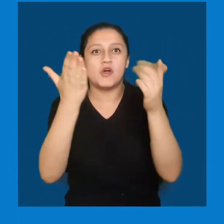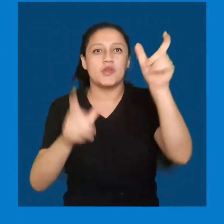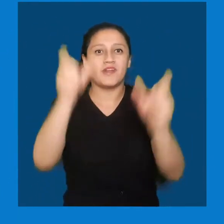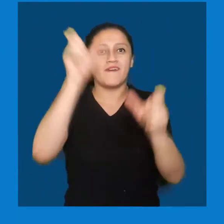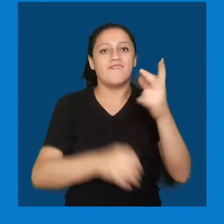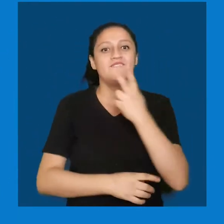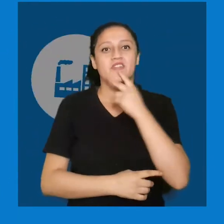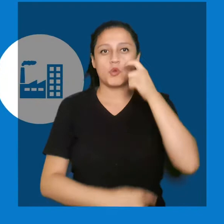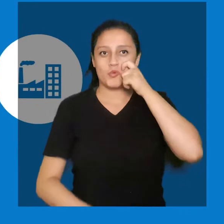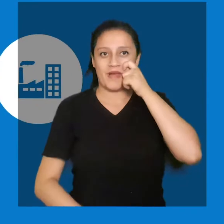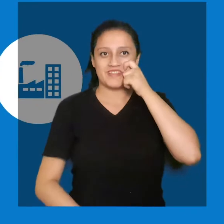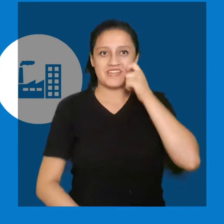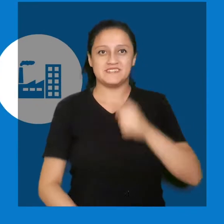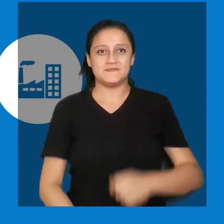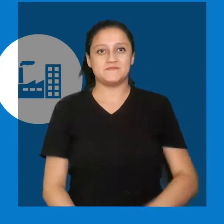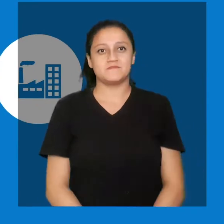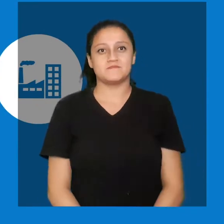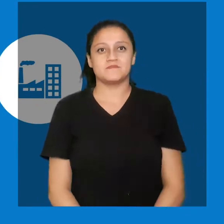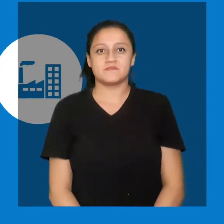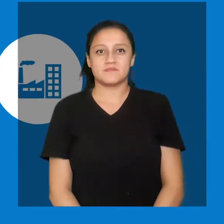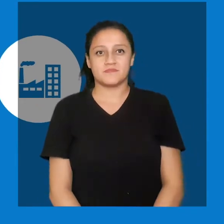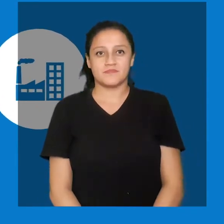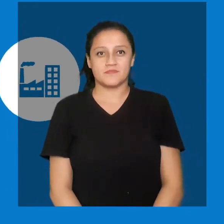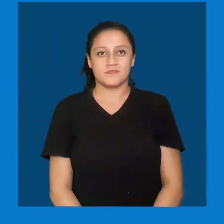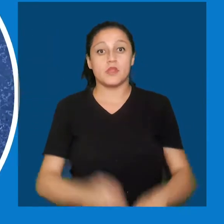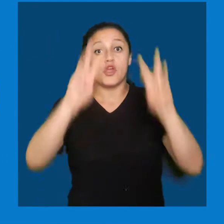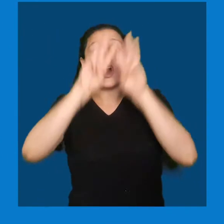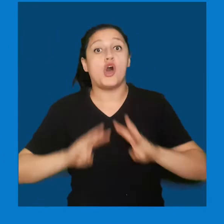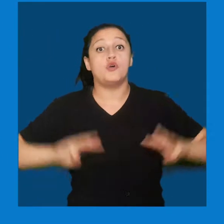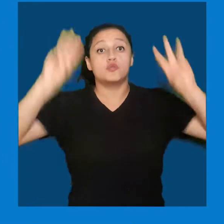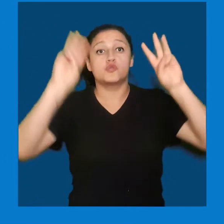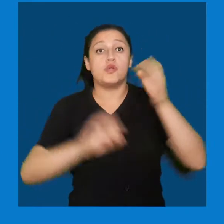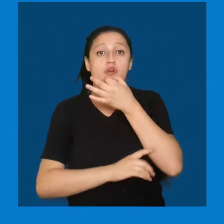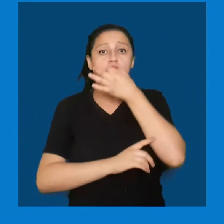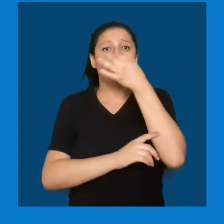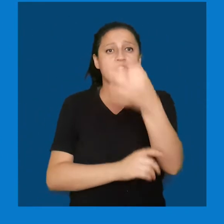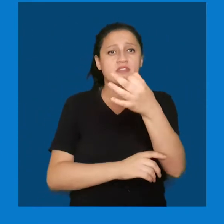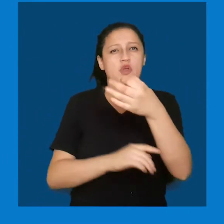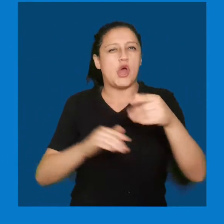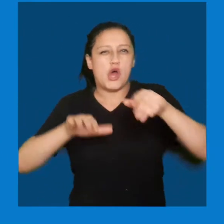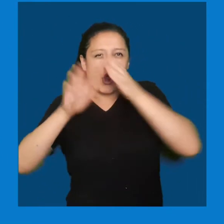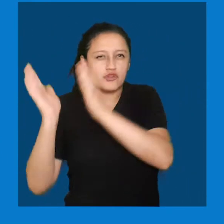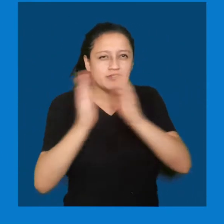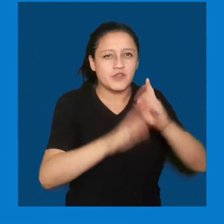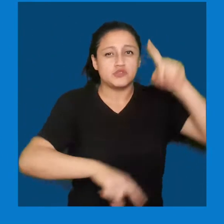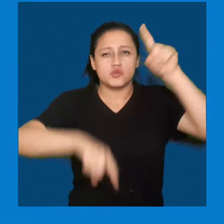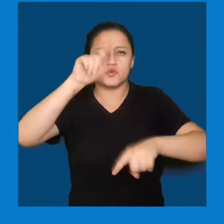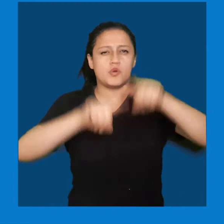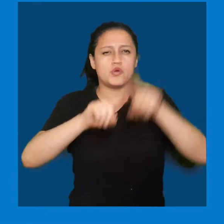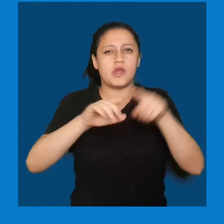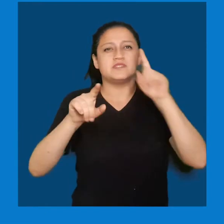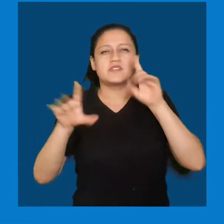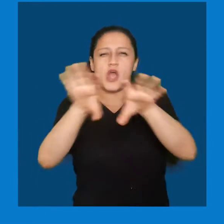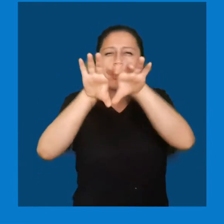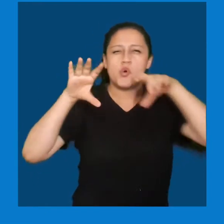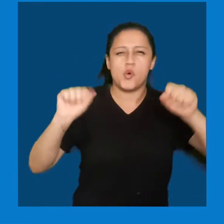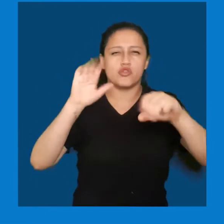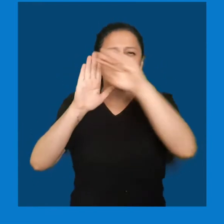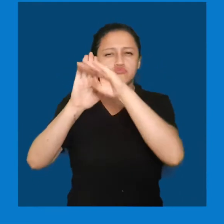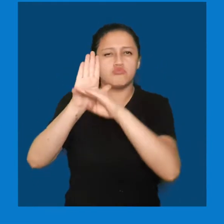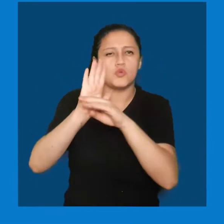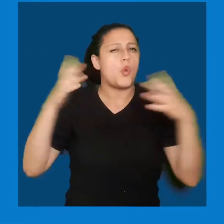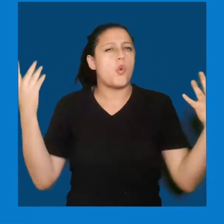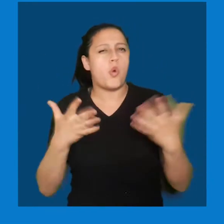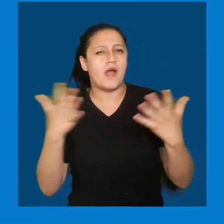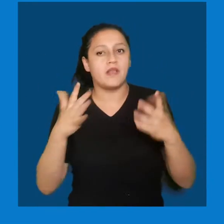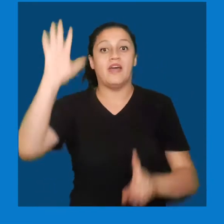con una finalidad, mejorar el bienestar del ser humano. El ideal del ordenamiento territorial de acuerdo a la ONU se expresa en